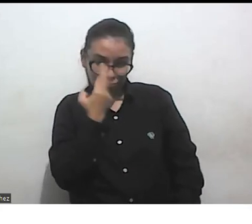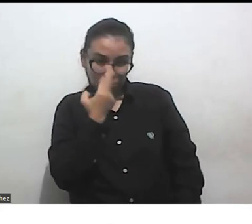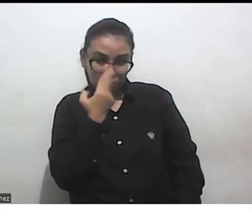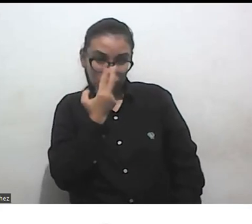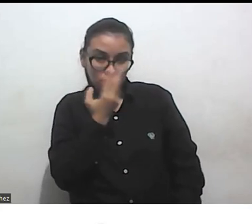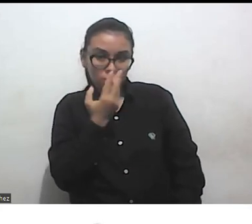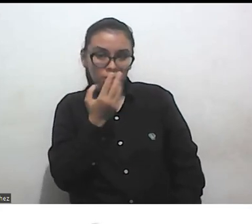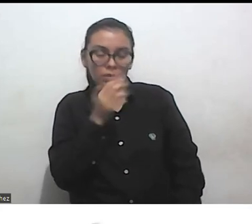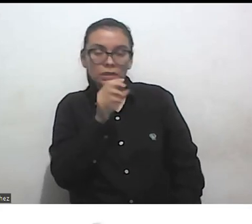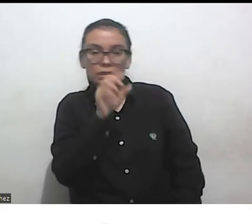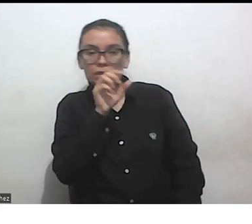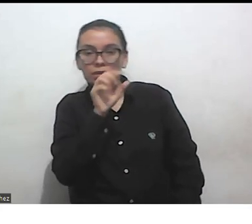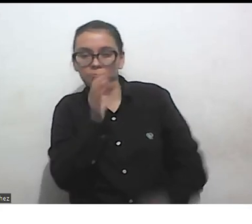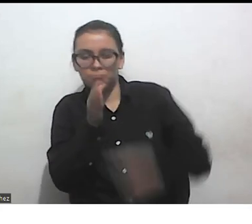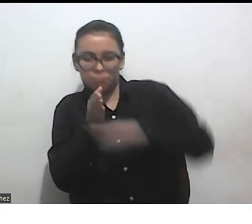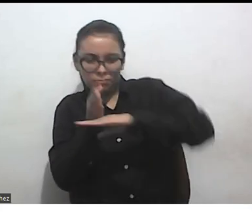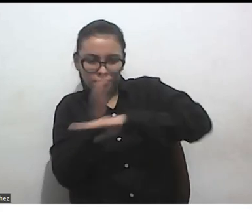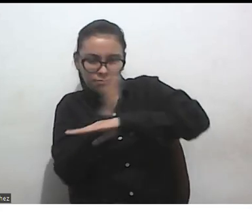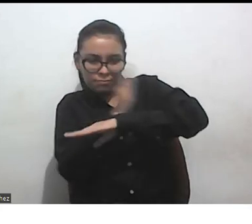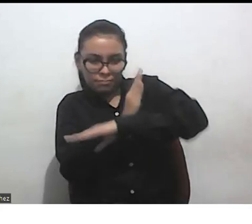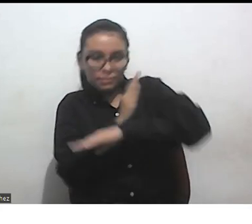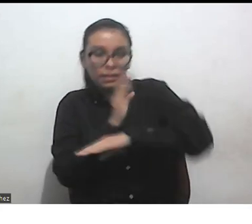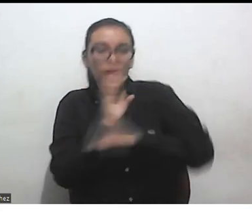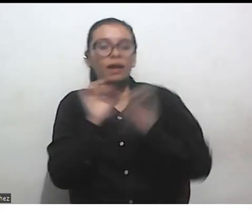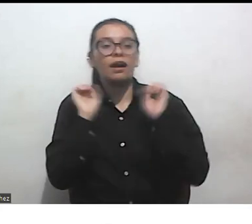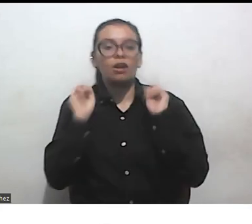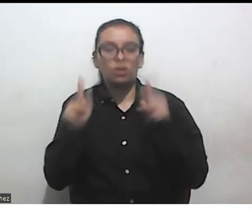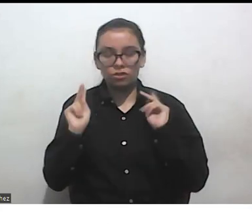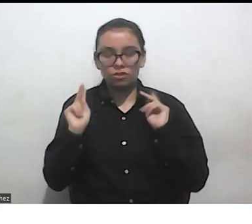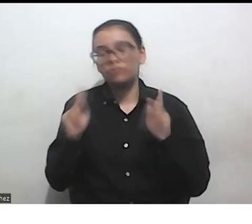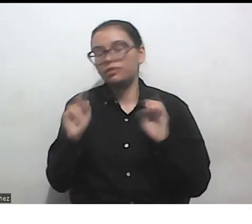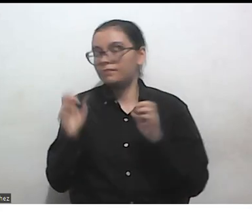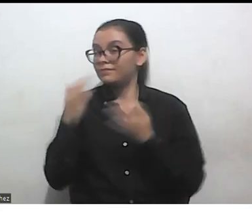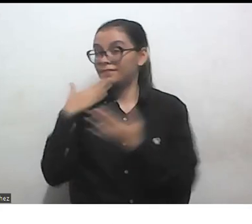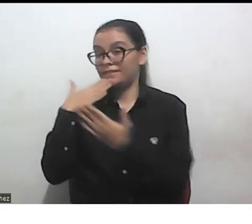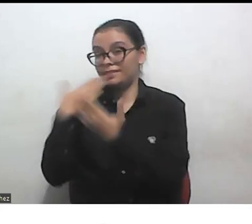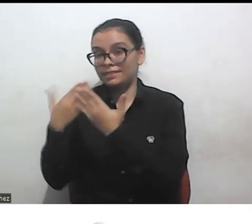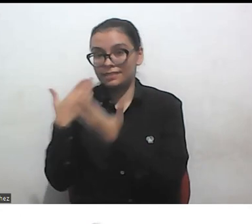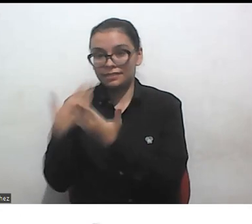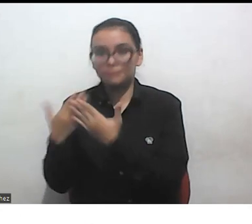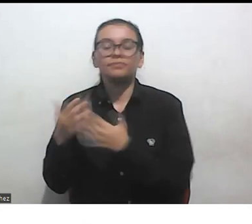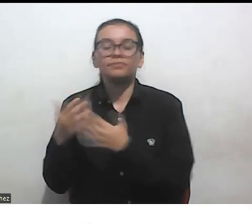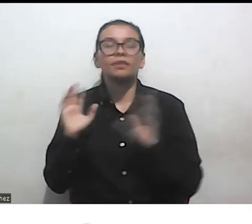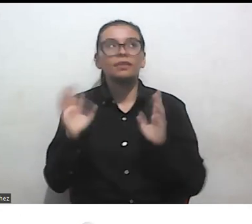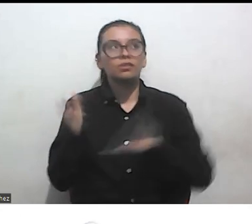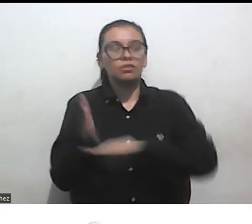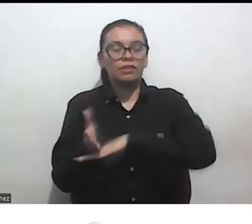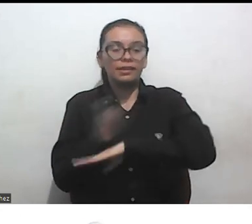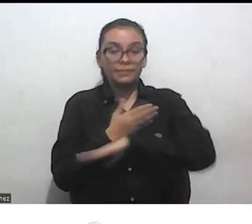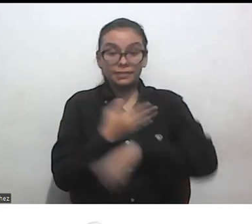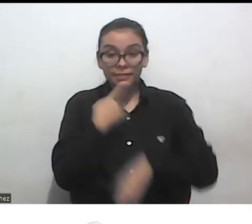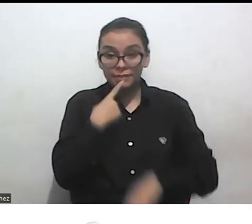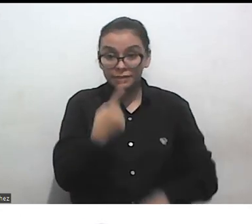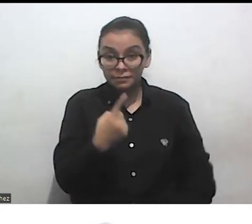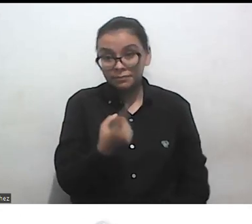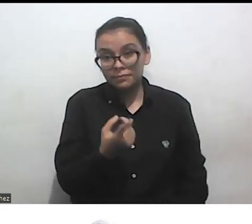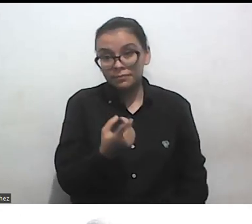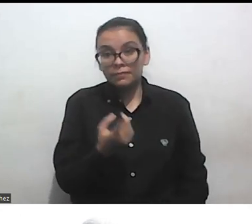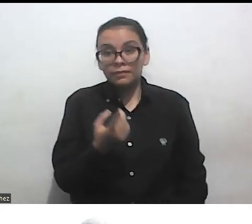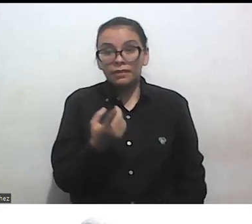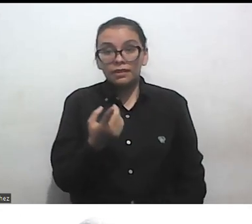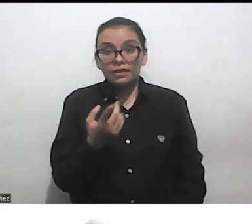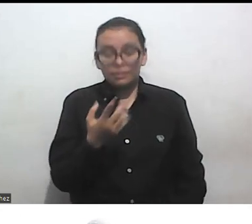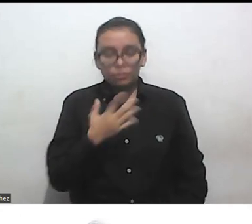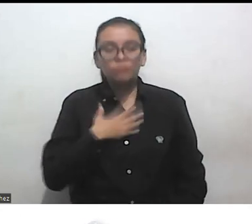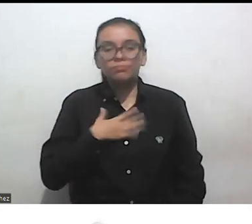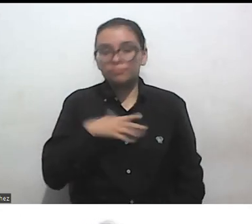segundos. Ah, ya, no, ya, perfecto, gracias. No, lo que estaba diciendo era de que yo coincido